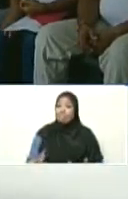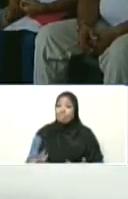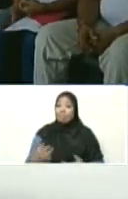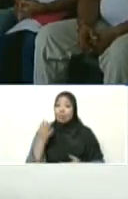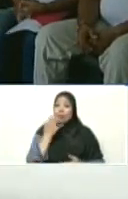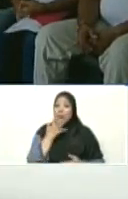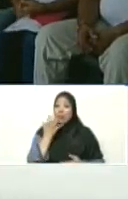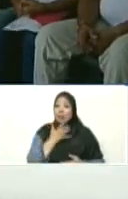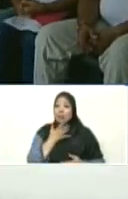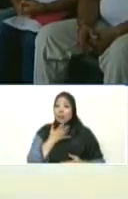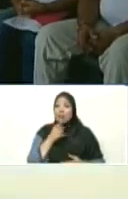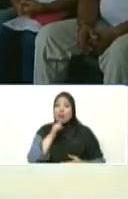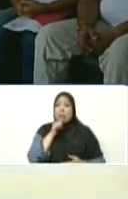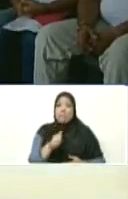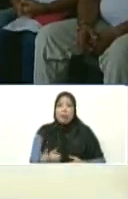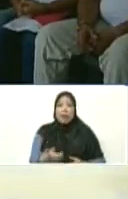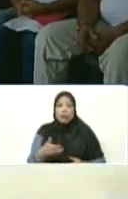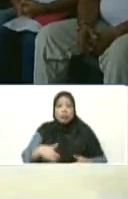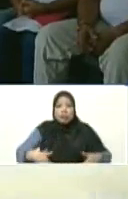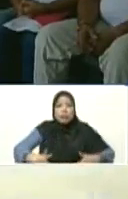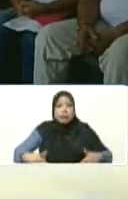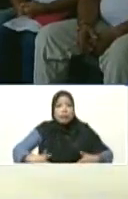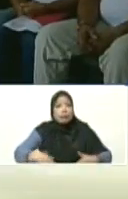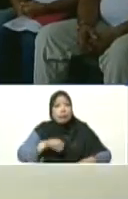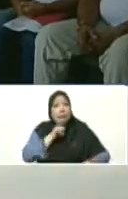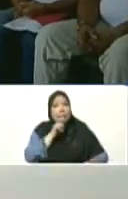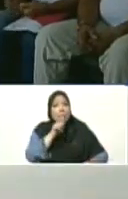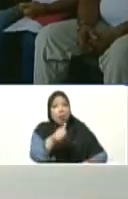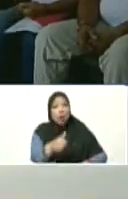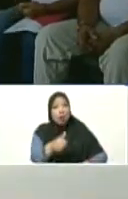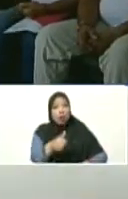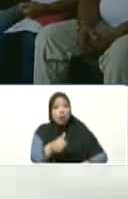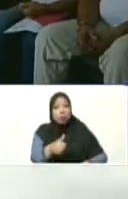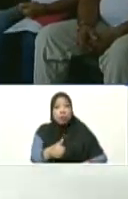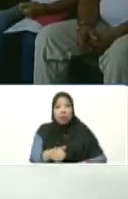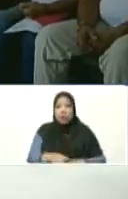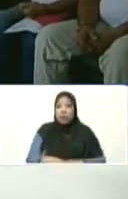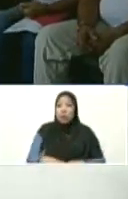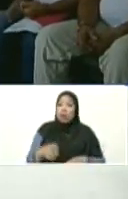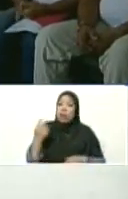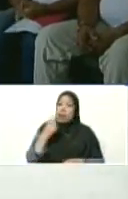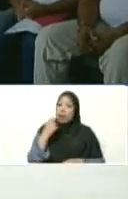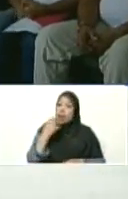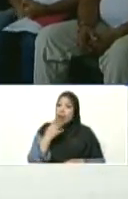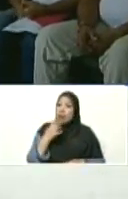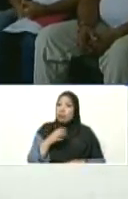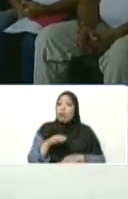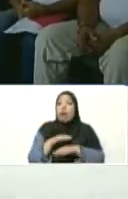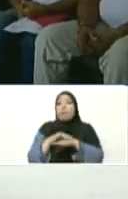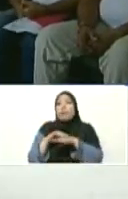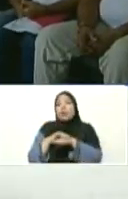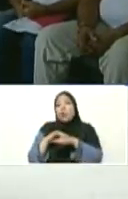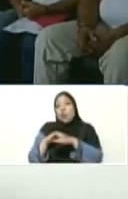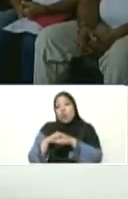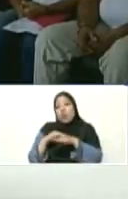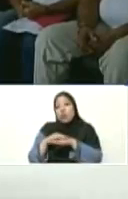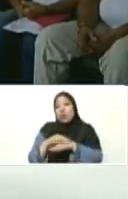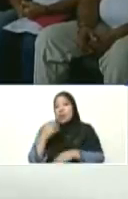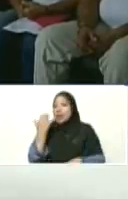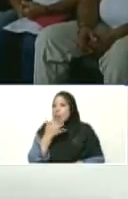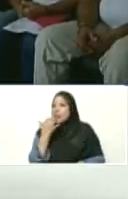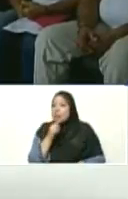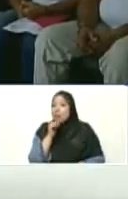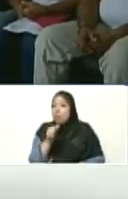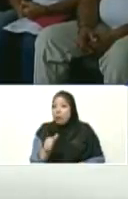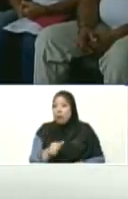Estos son chistes malos que yo hago para reírnos un rato. Pido perdón por estos chistes malos.